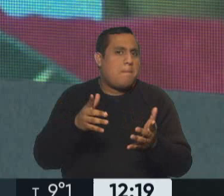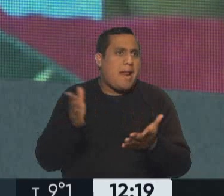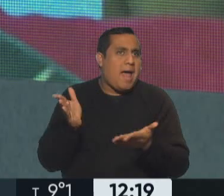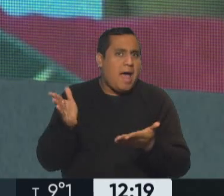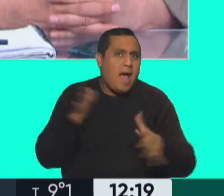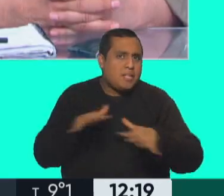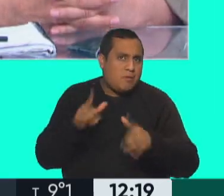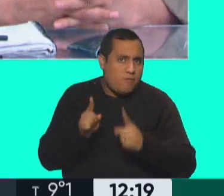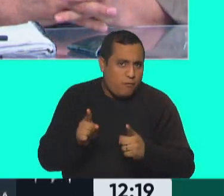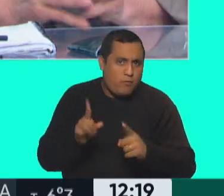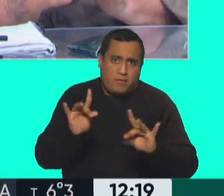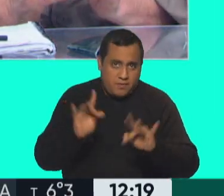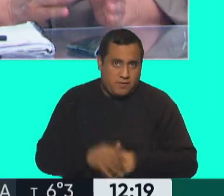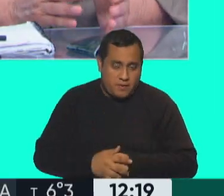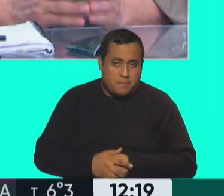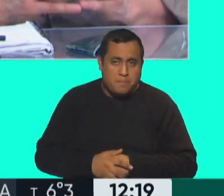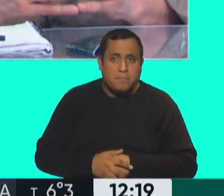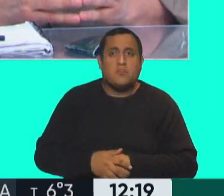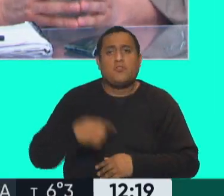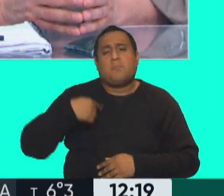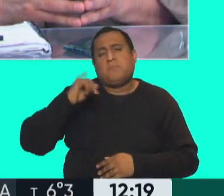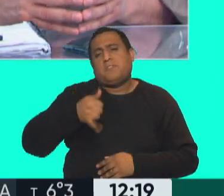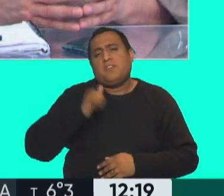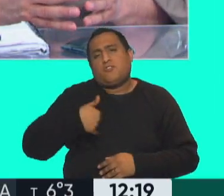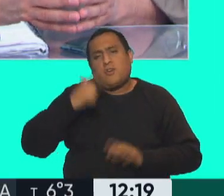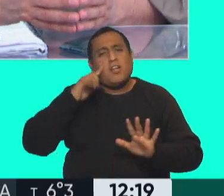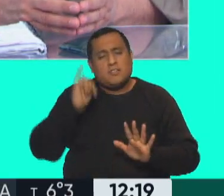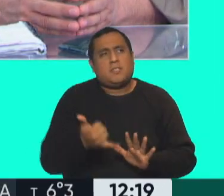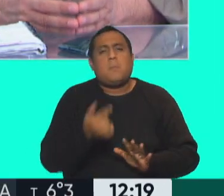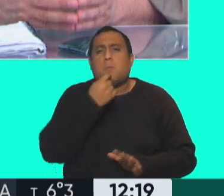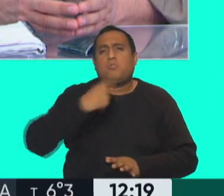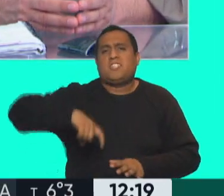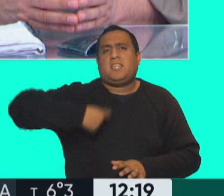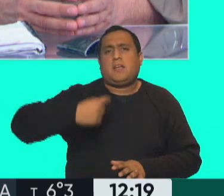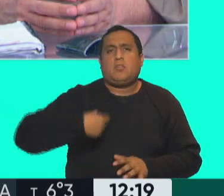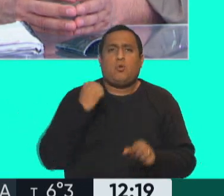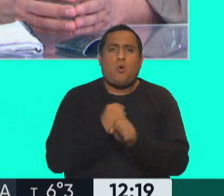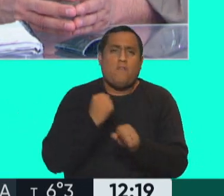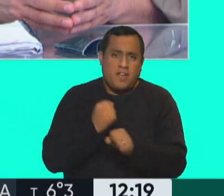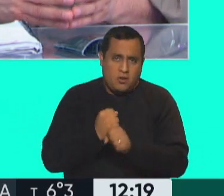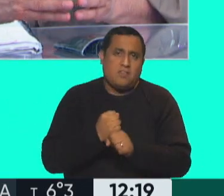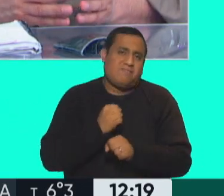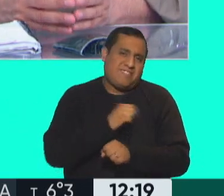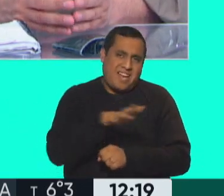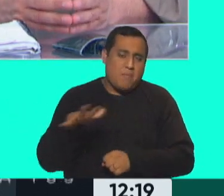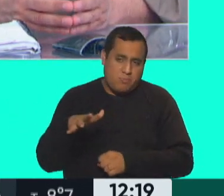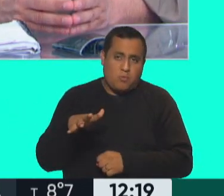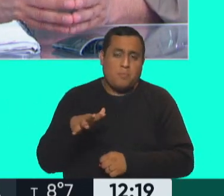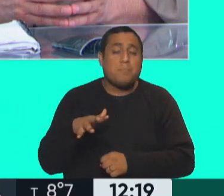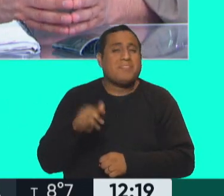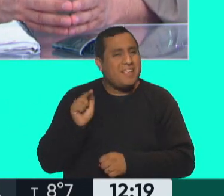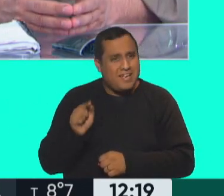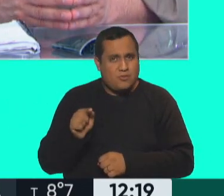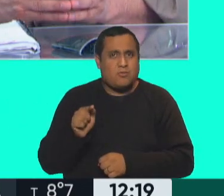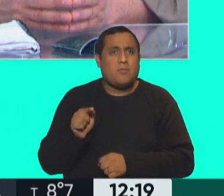actividad. Perfecto. Yo creo que es así. Acá hay, por ejemplo, el sindicato de obreros y trabajadores rurales, que tradicionalmente